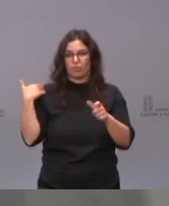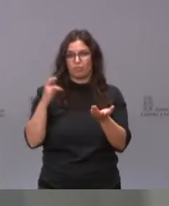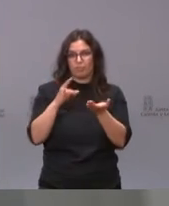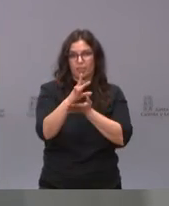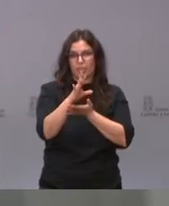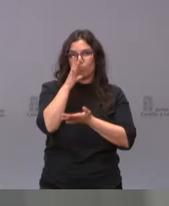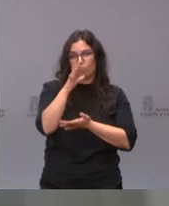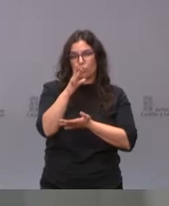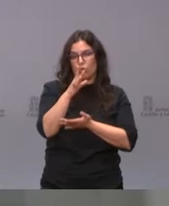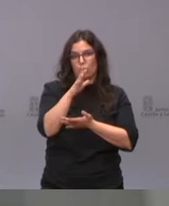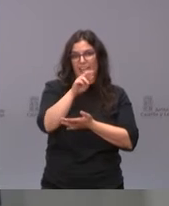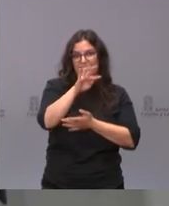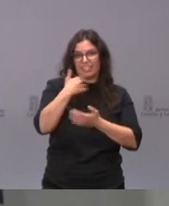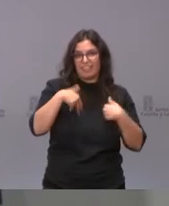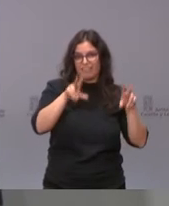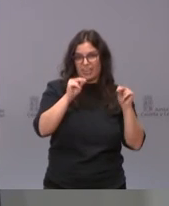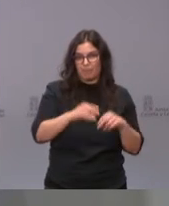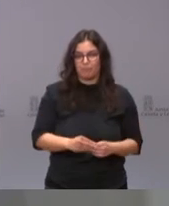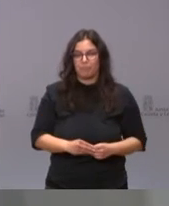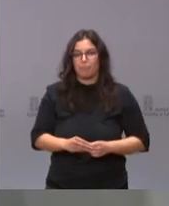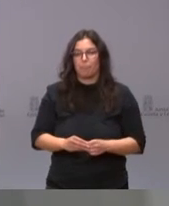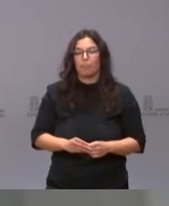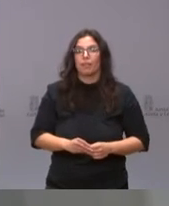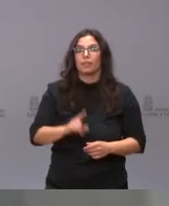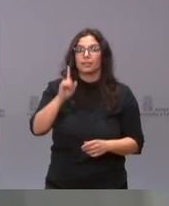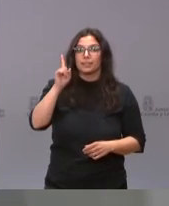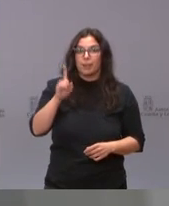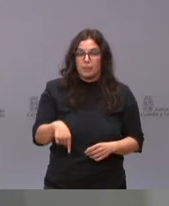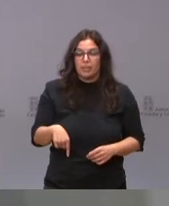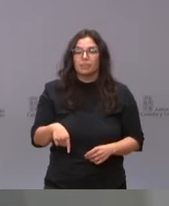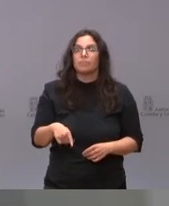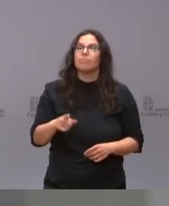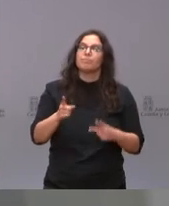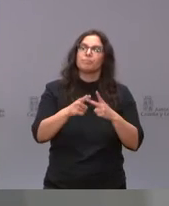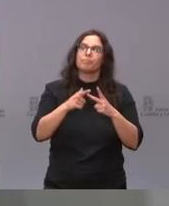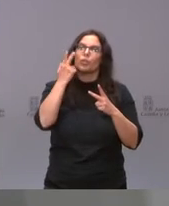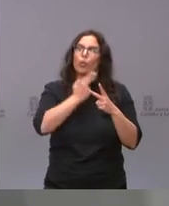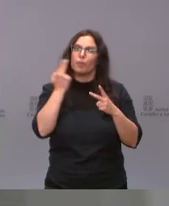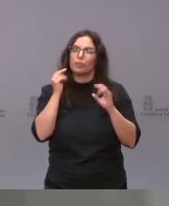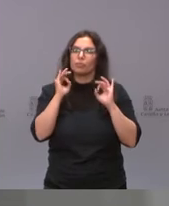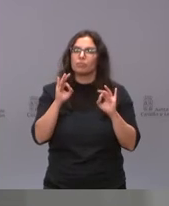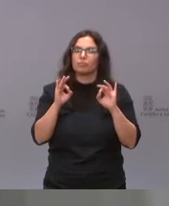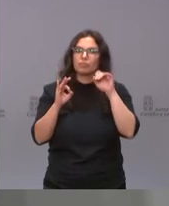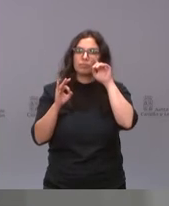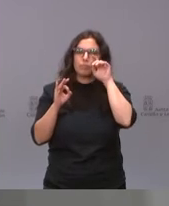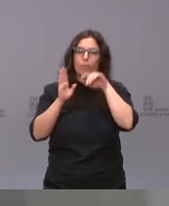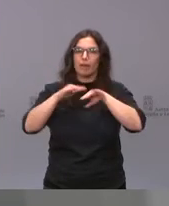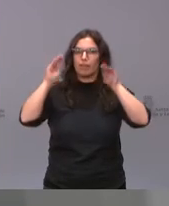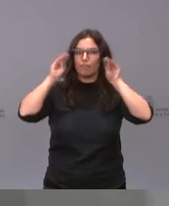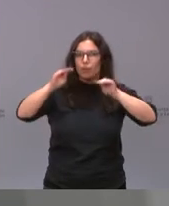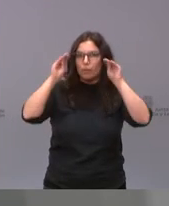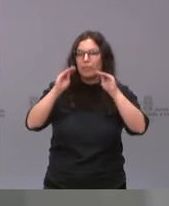después del ERTE? Vamos también a manifestar nuestro compromiso en la formación